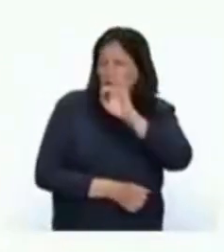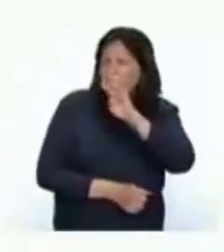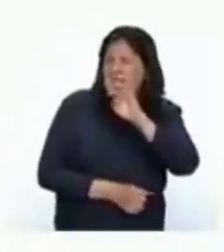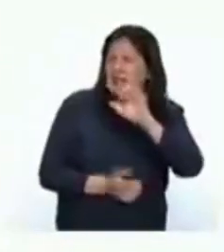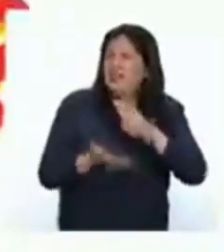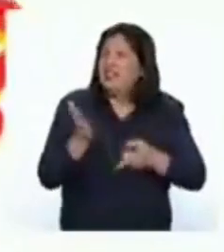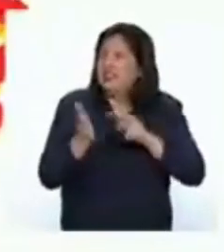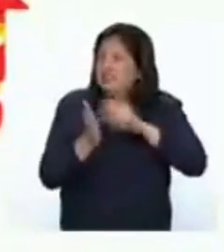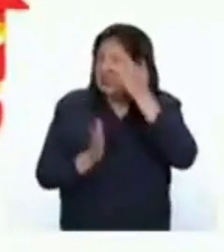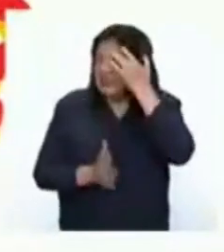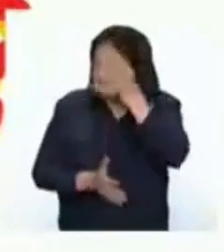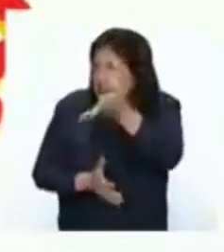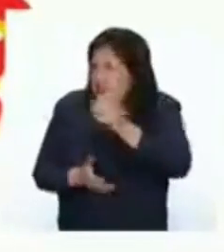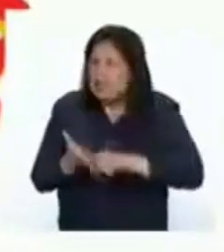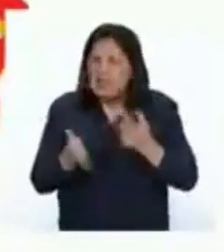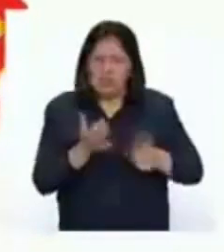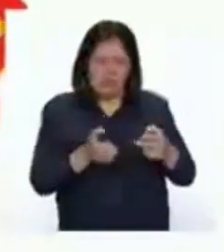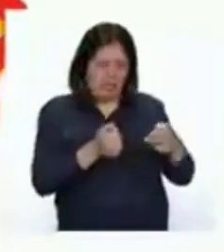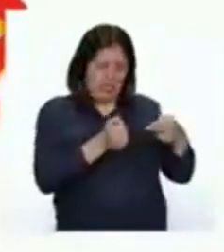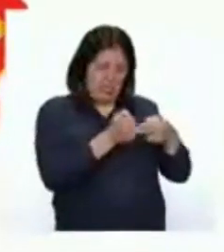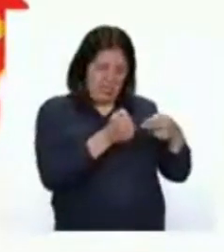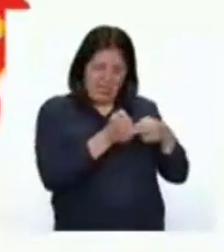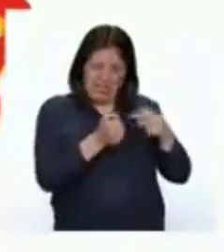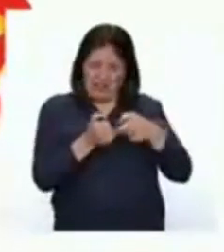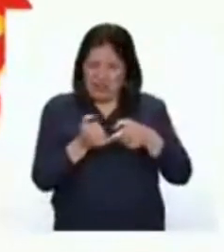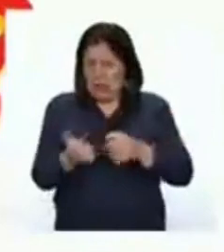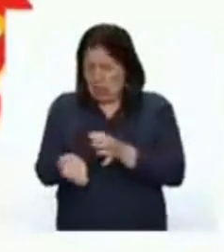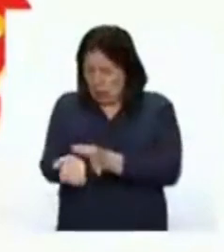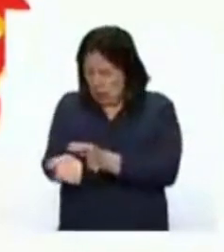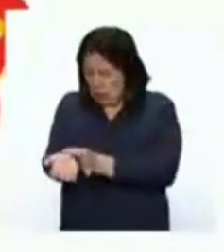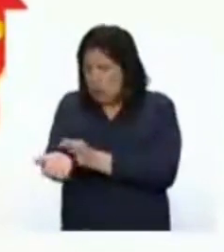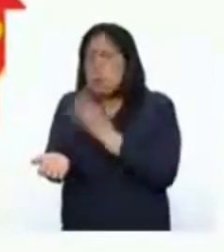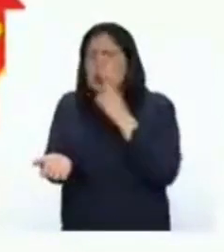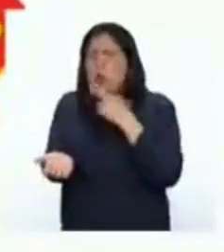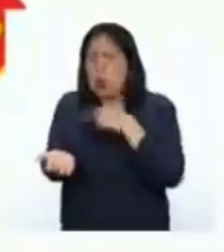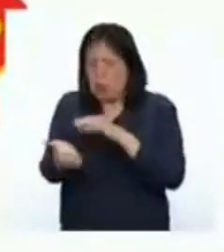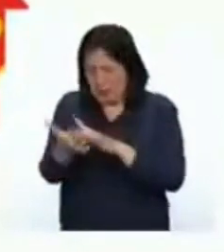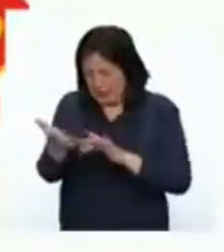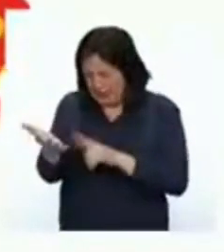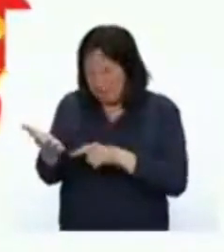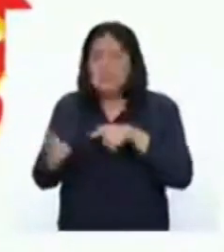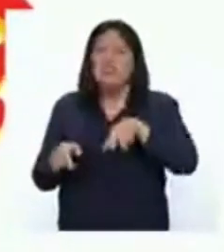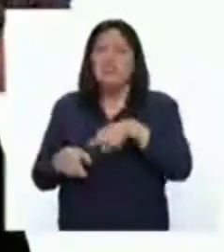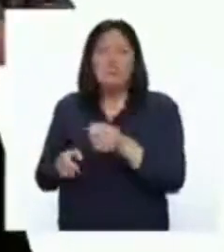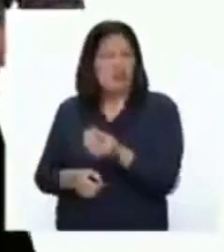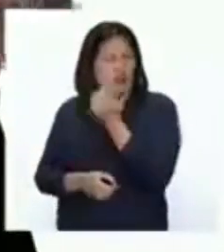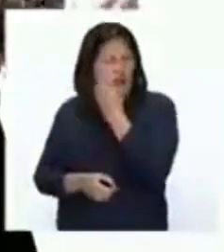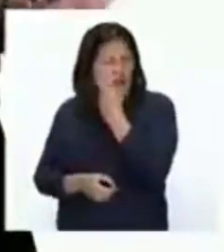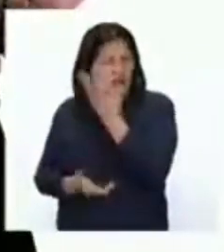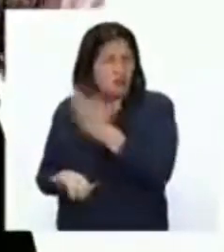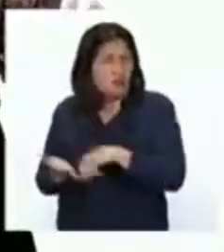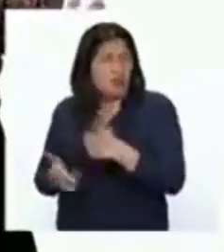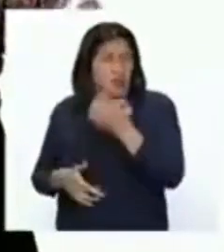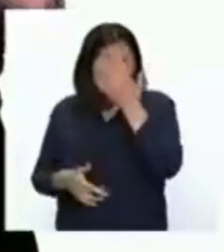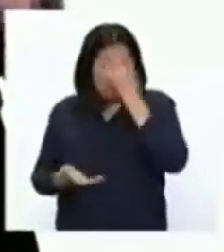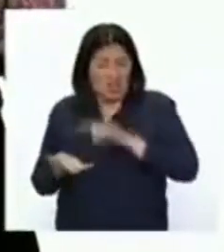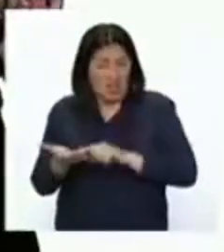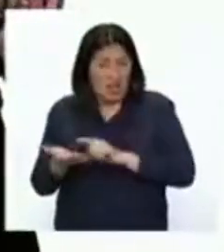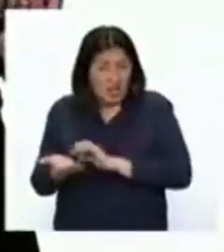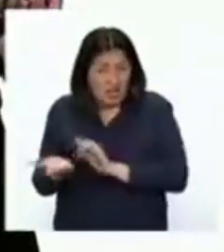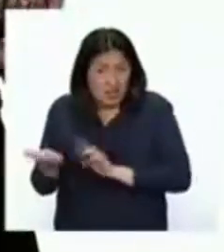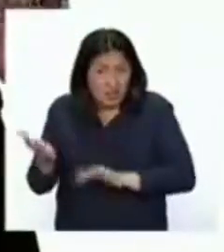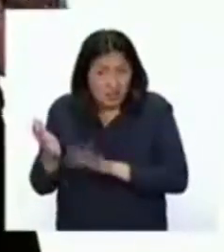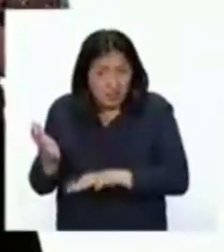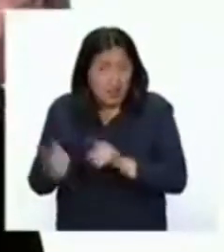que tienen el hierro, los glóbulos rojos, la alimentación y la anemia. No se preocupen,